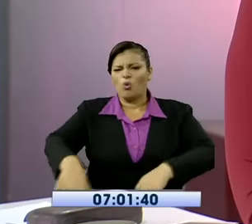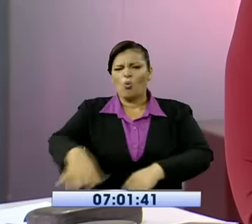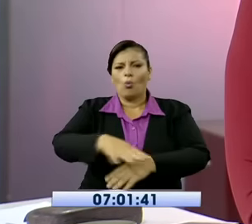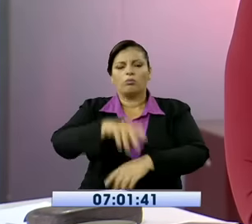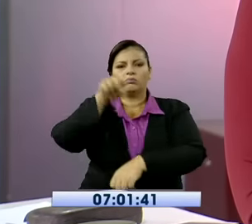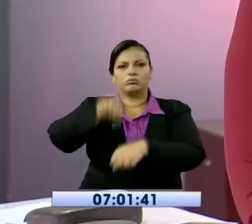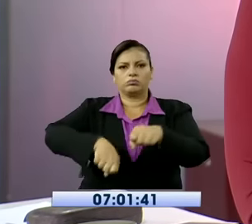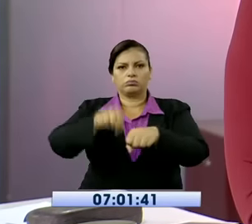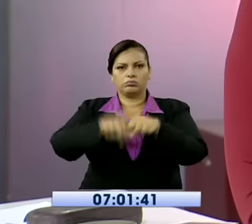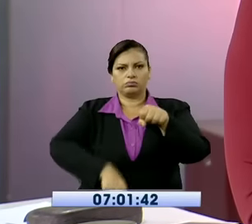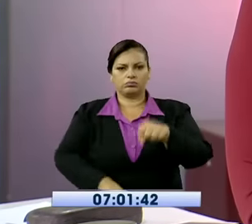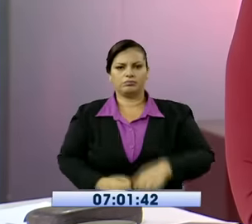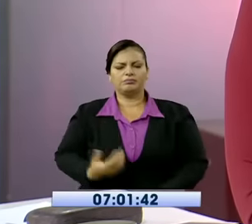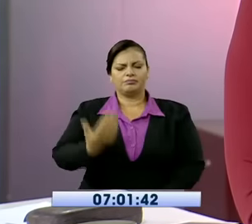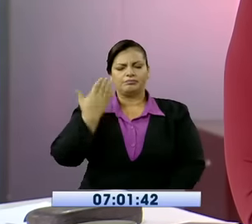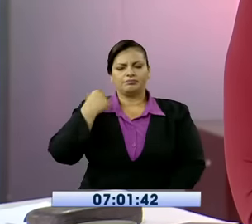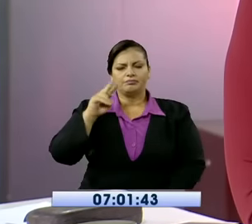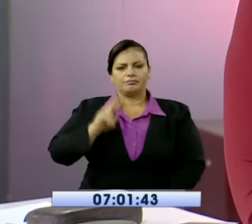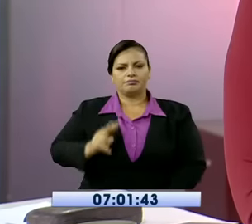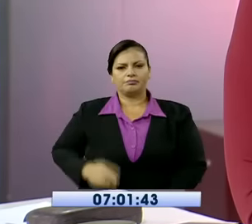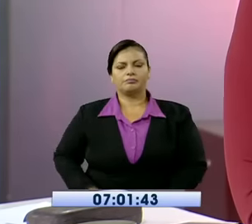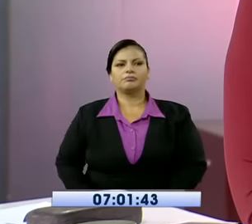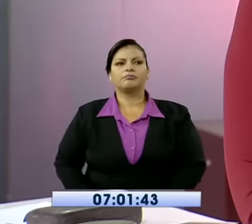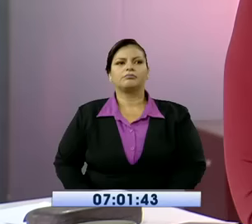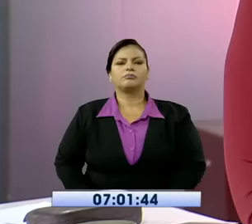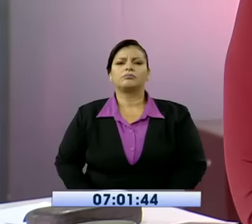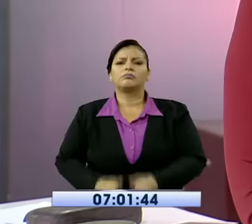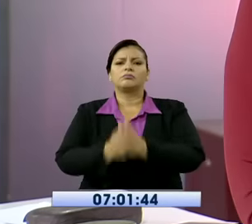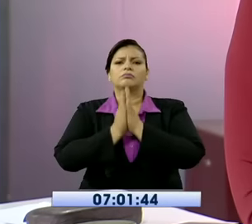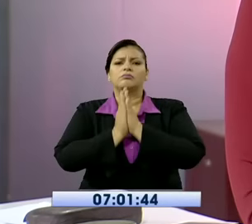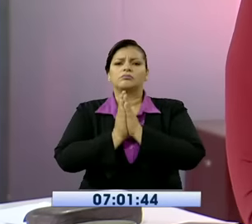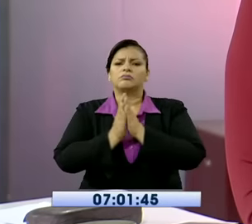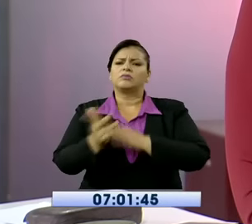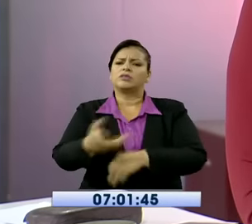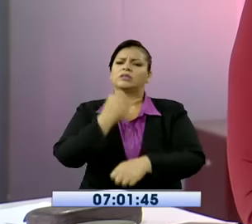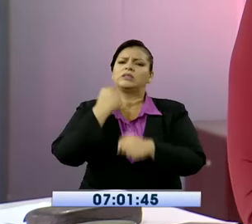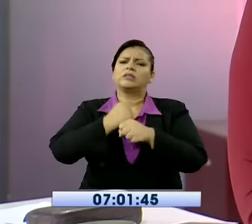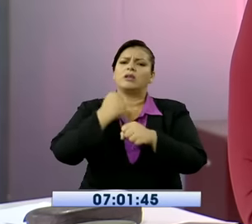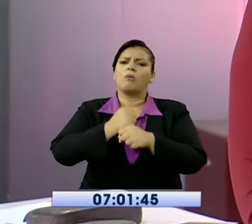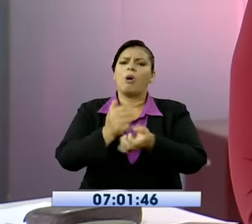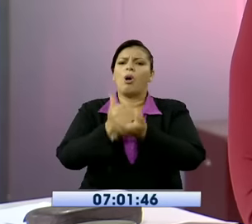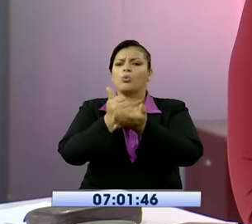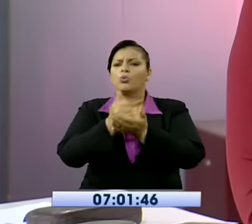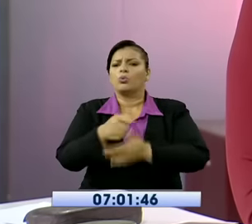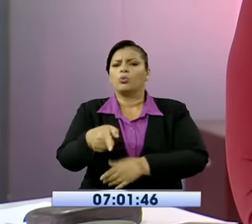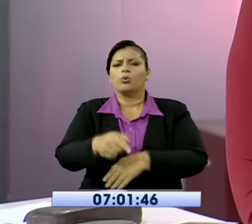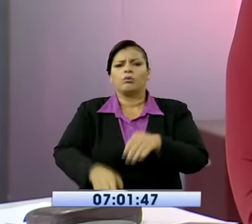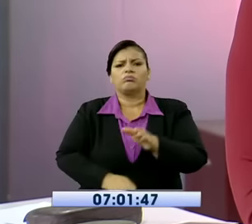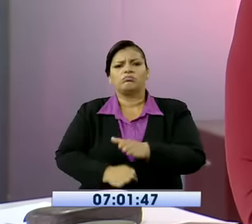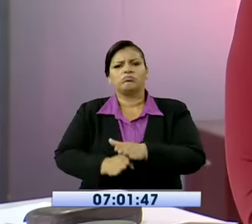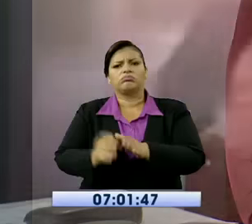noche del viernes. Los afectados solicitaron obras para evitar futuras inundaciones.